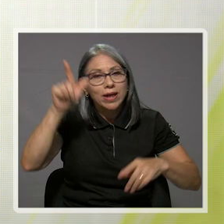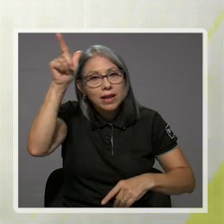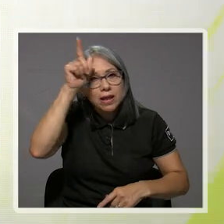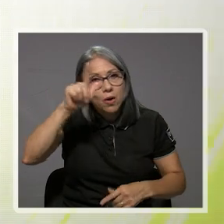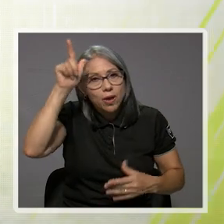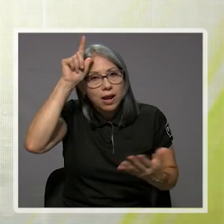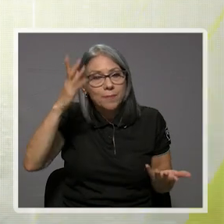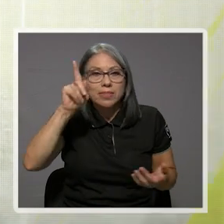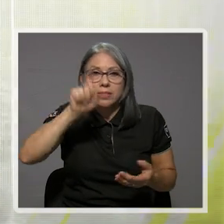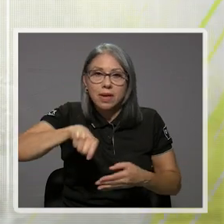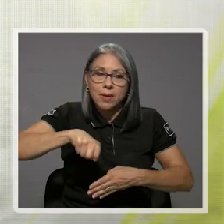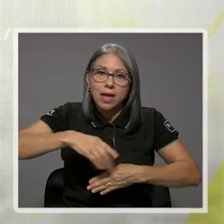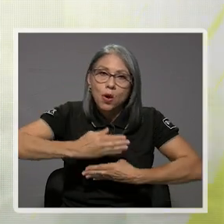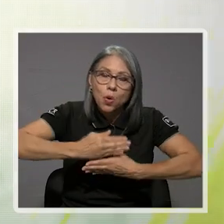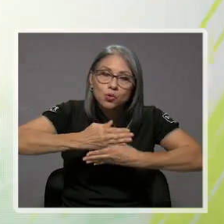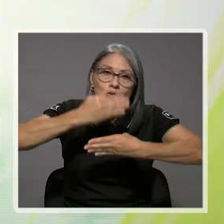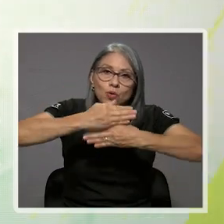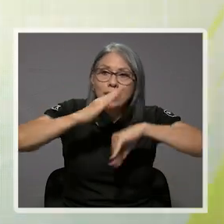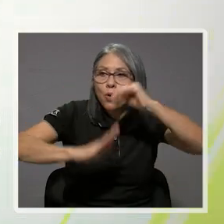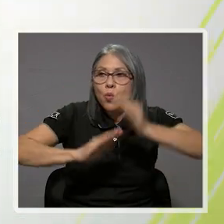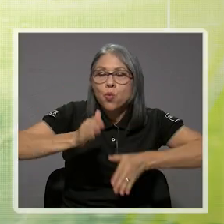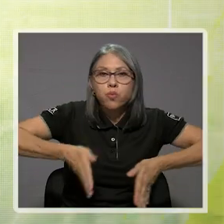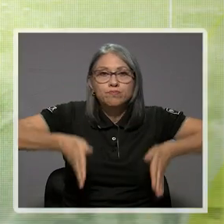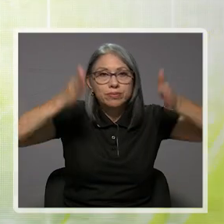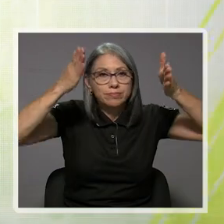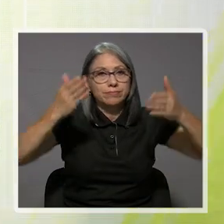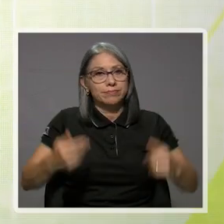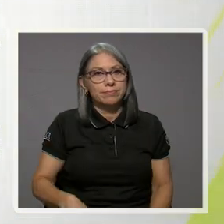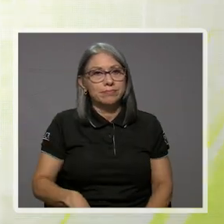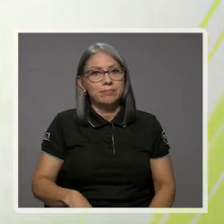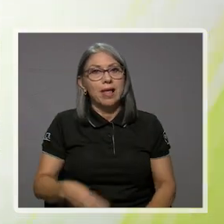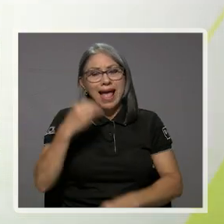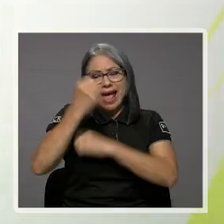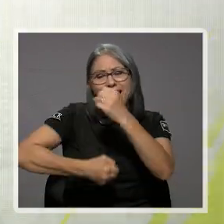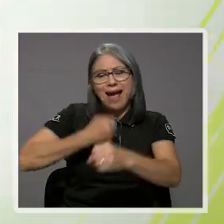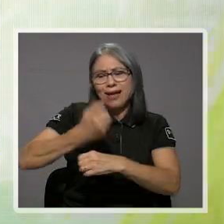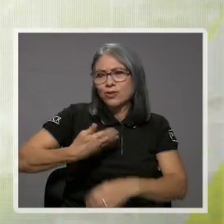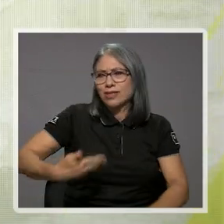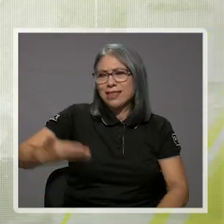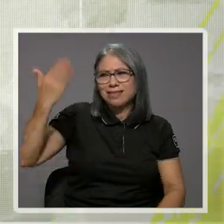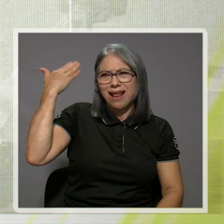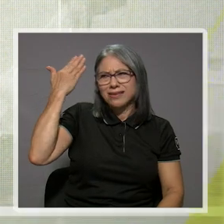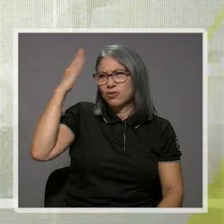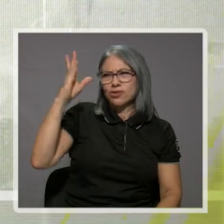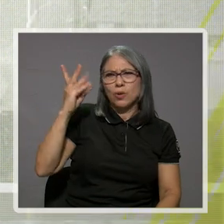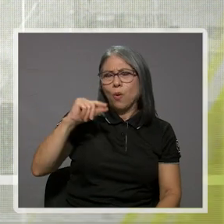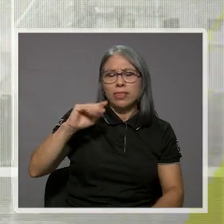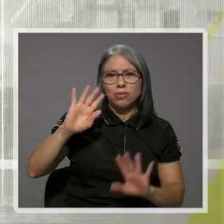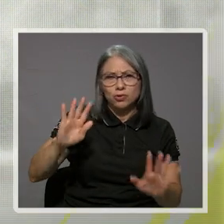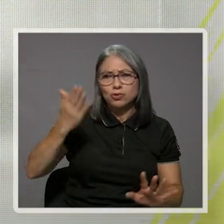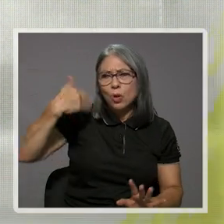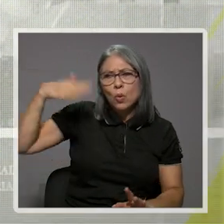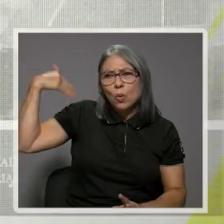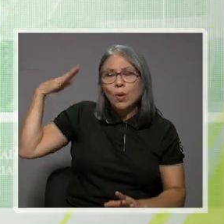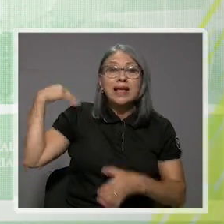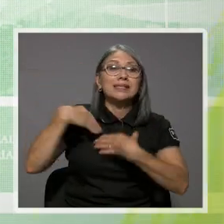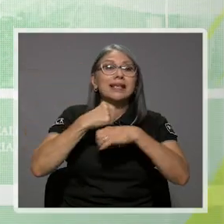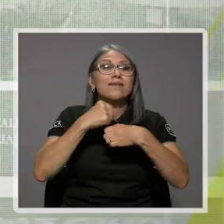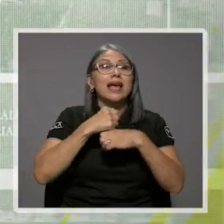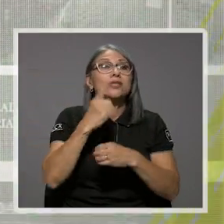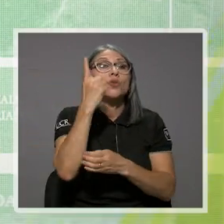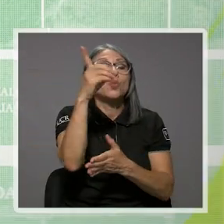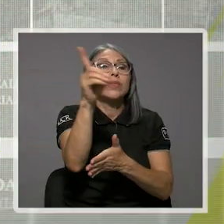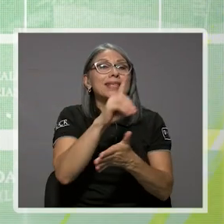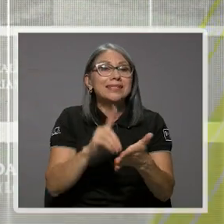Y lógicamente hay que construirle un edificio. Hace años atrás, no sé cuántos años atrás, había hecho un